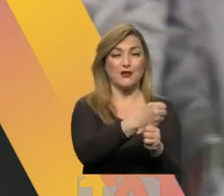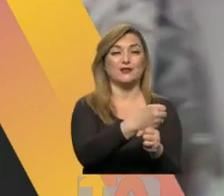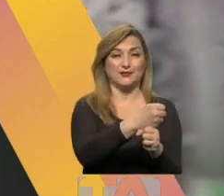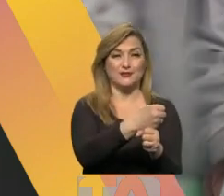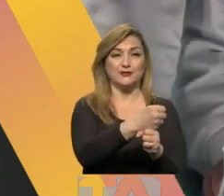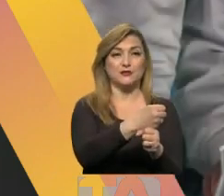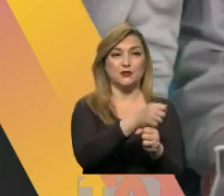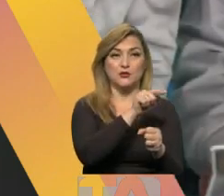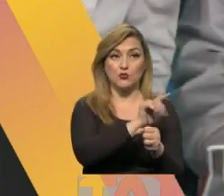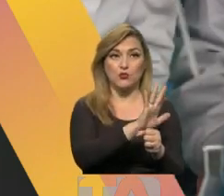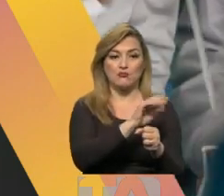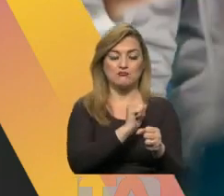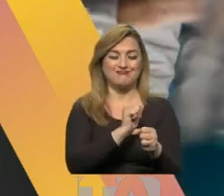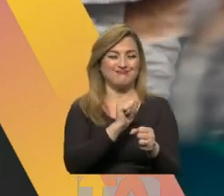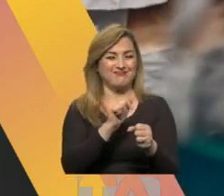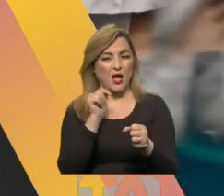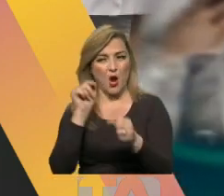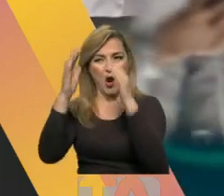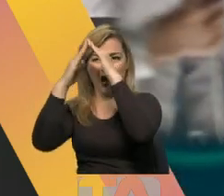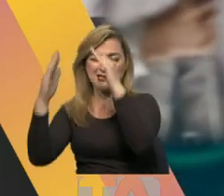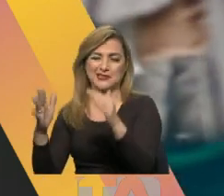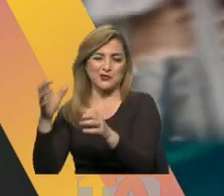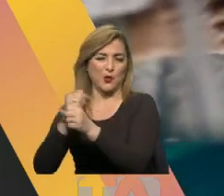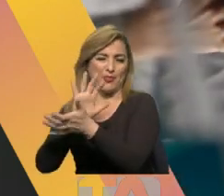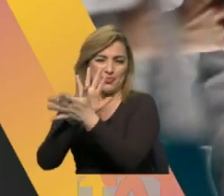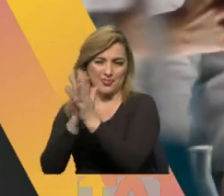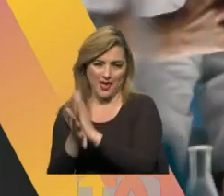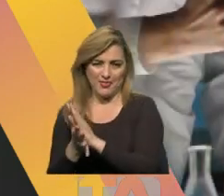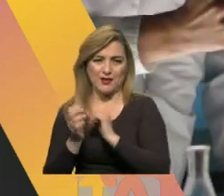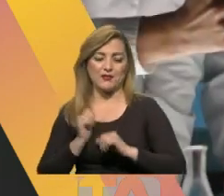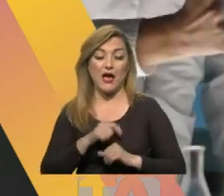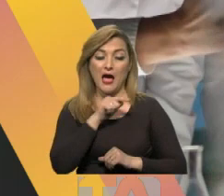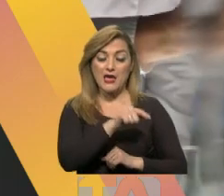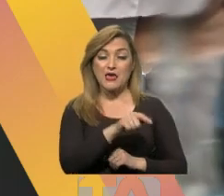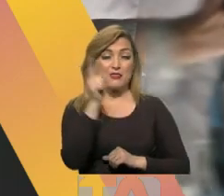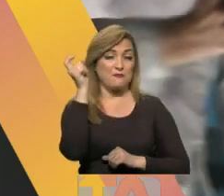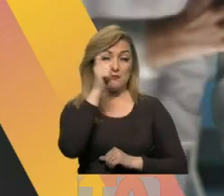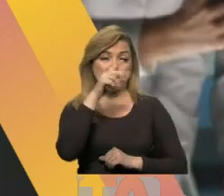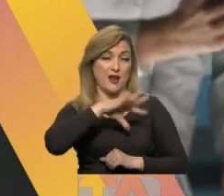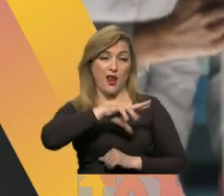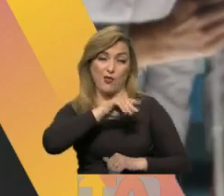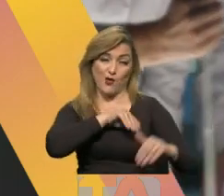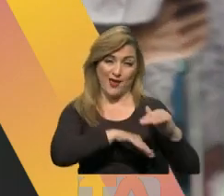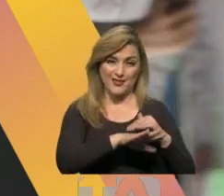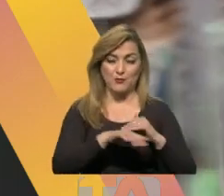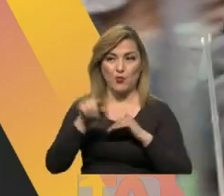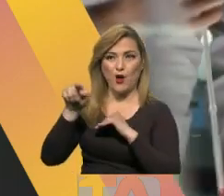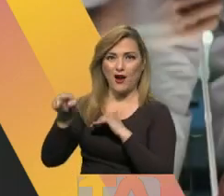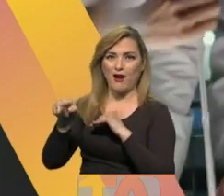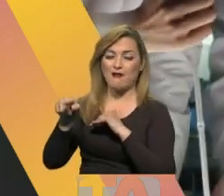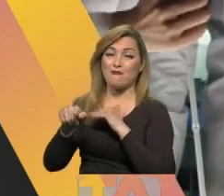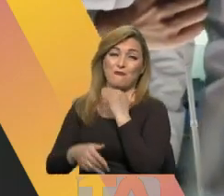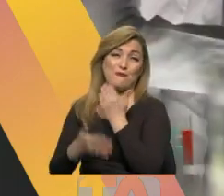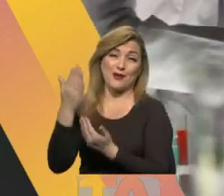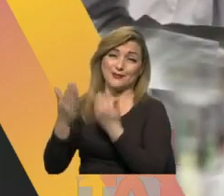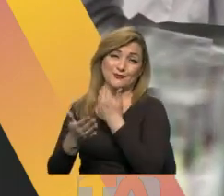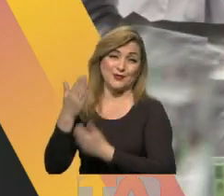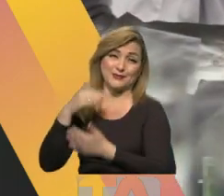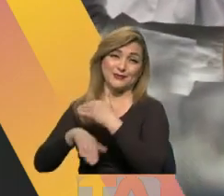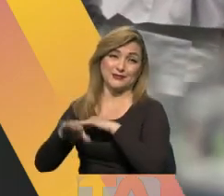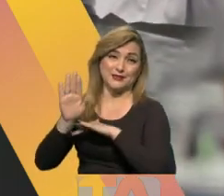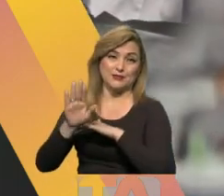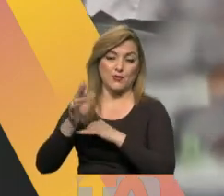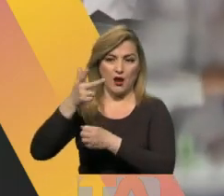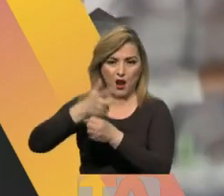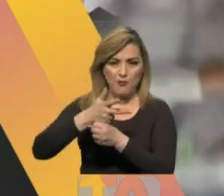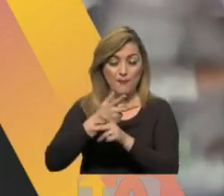casa sin seguridades, es muy fácil que tal vez un amigo de lo ajeno entre a la casa. Si nosotros ponemos muchas cámaras, muchas protecciones,